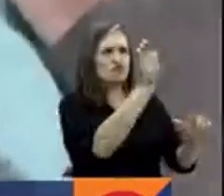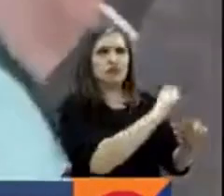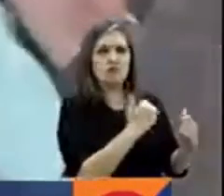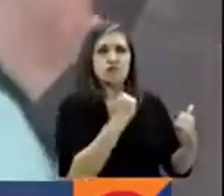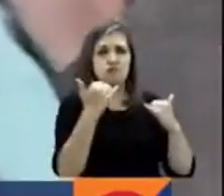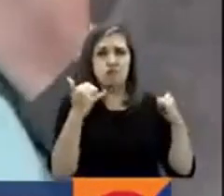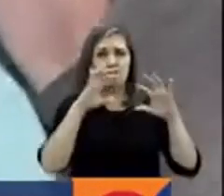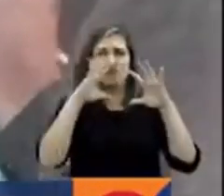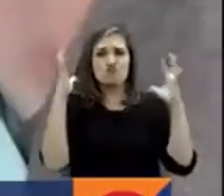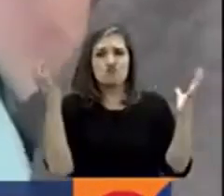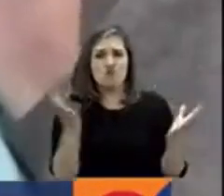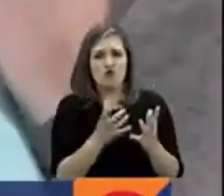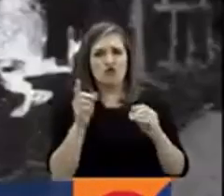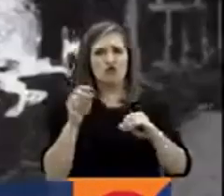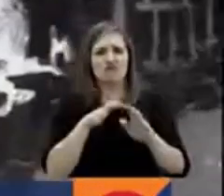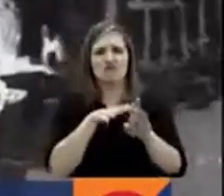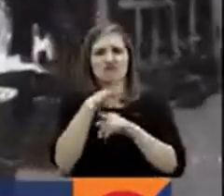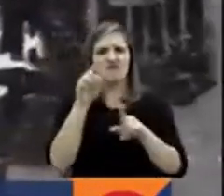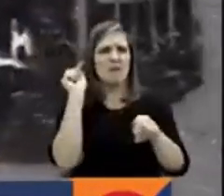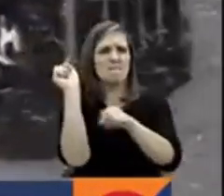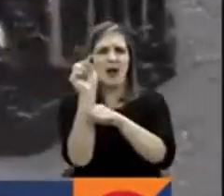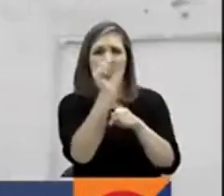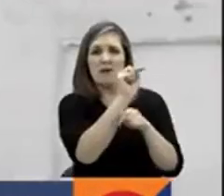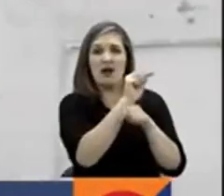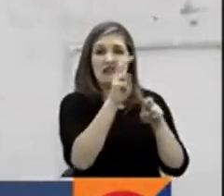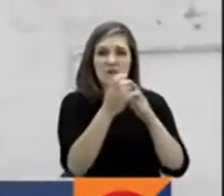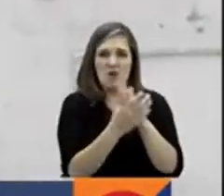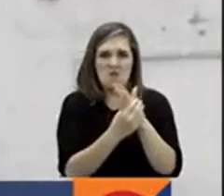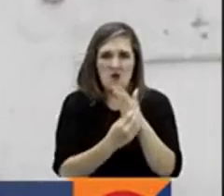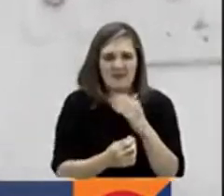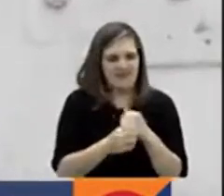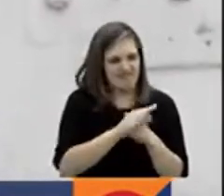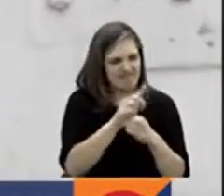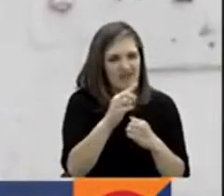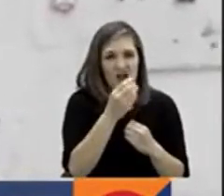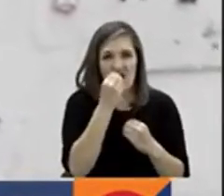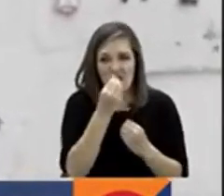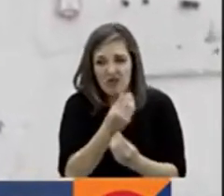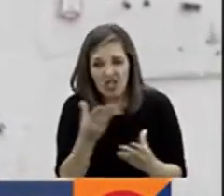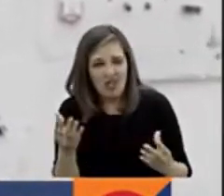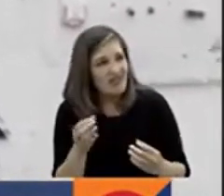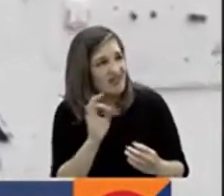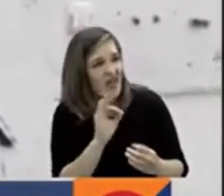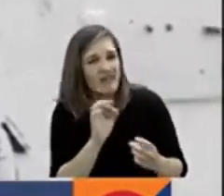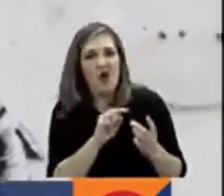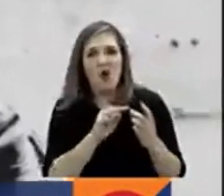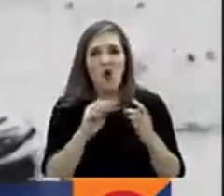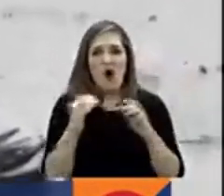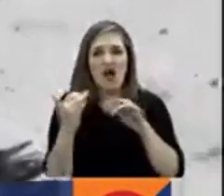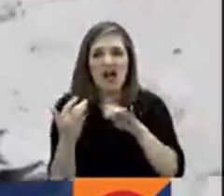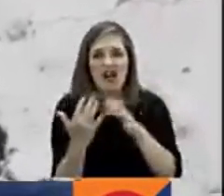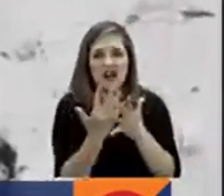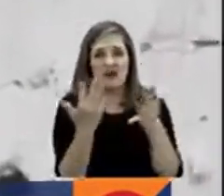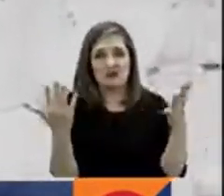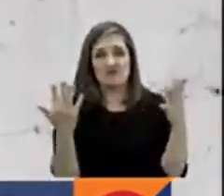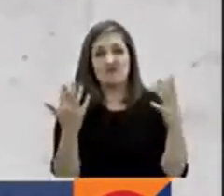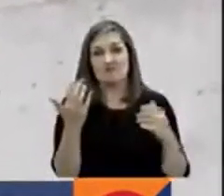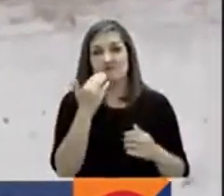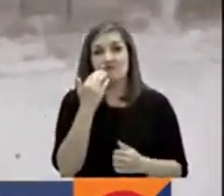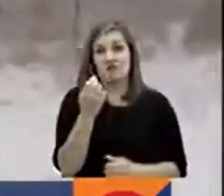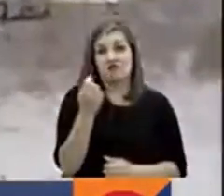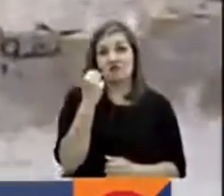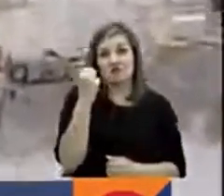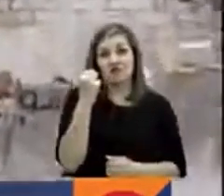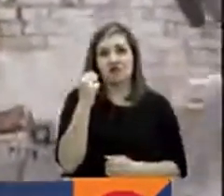calles del mundo con un mensaje que critica la pobreza, el hambre, el consumismo o la guerra, como es el caso de su reciente